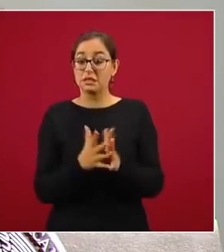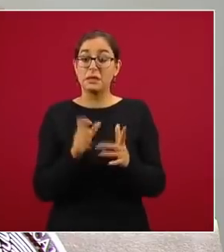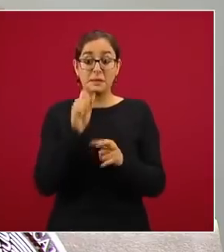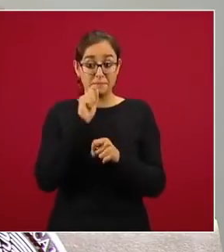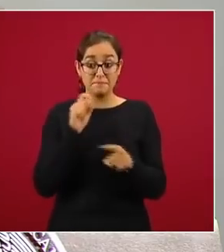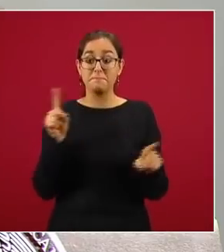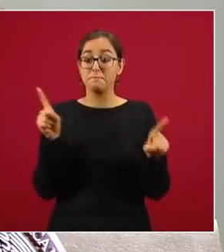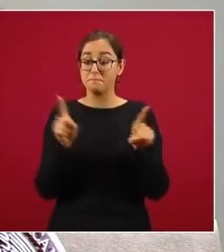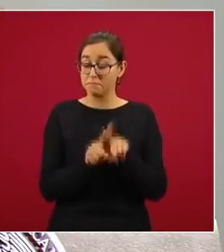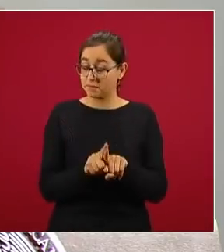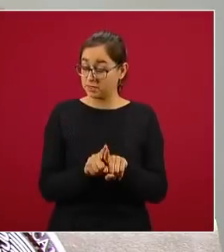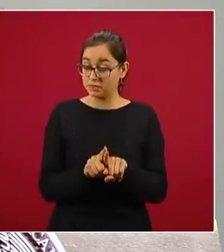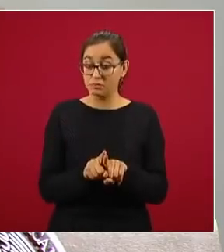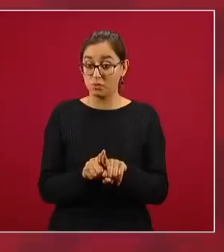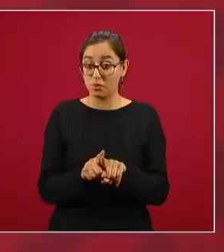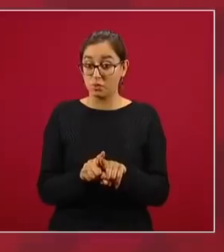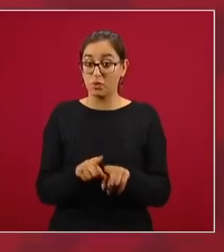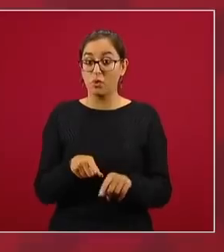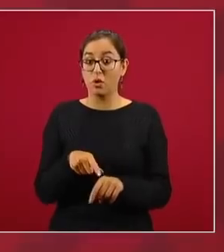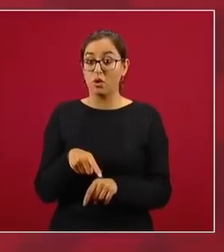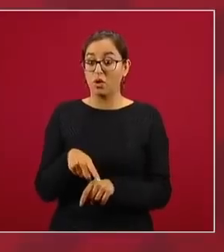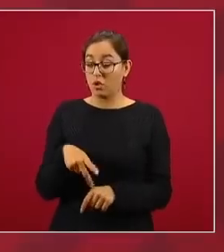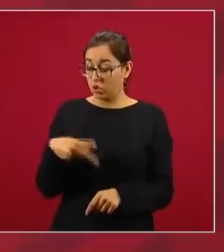a quienes hayan cometido